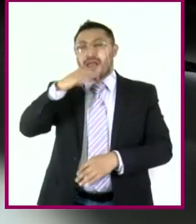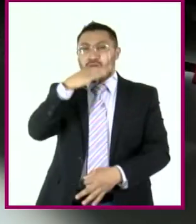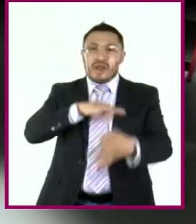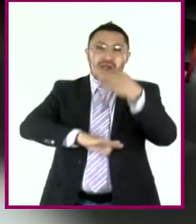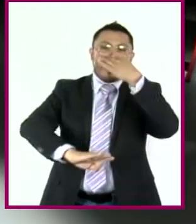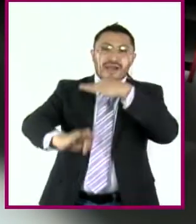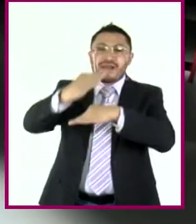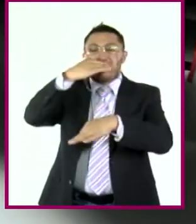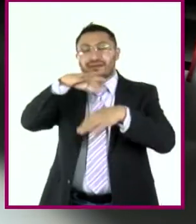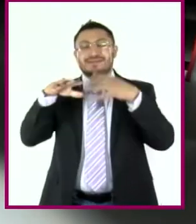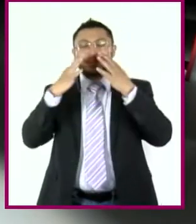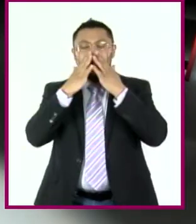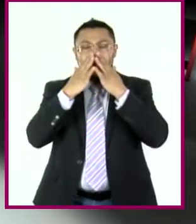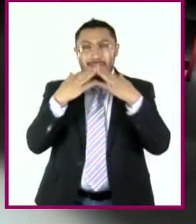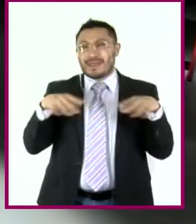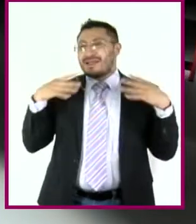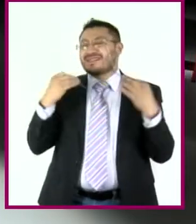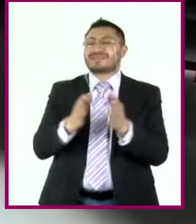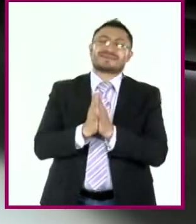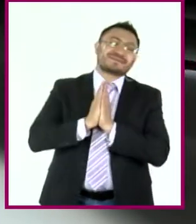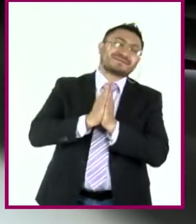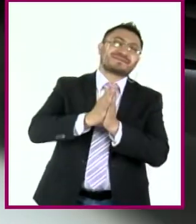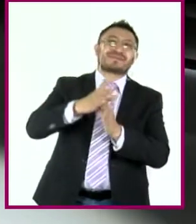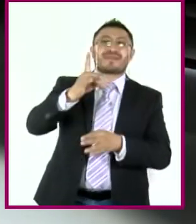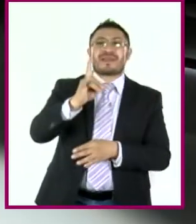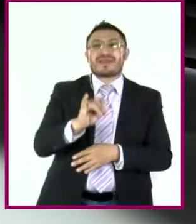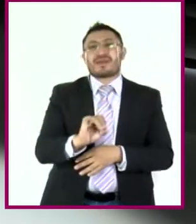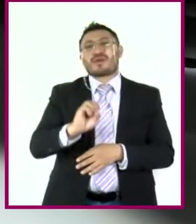¡Ay, por Dionisio! ¡Ay,